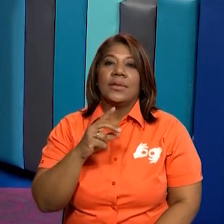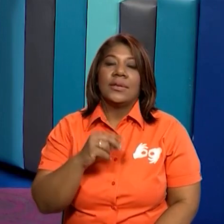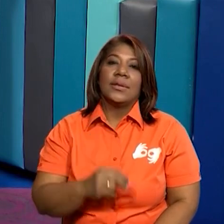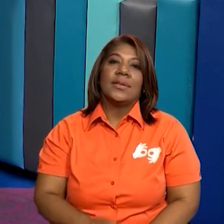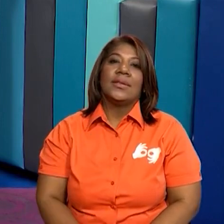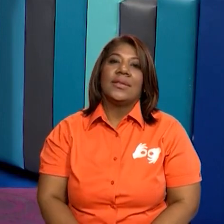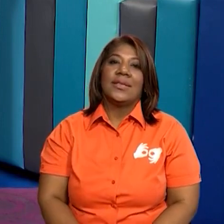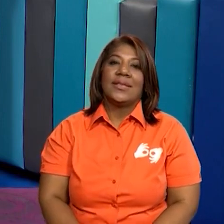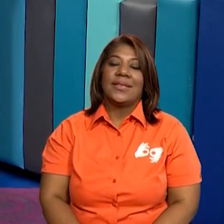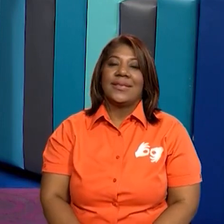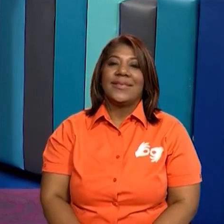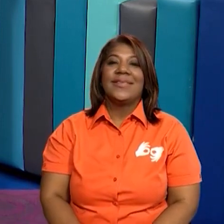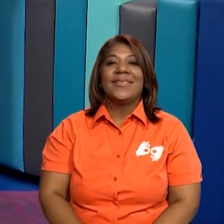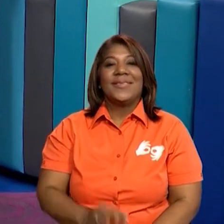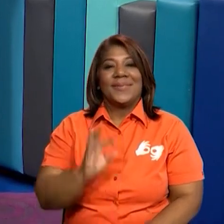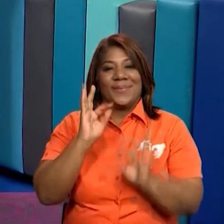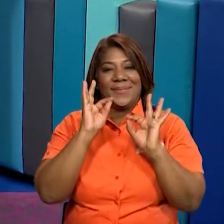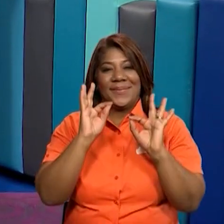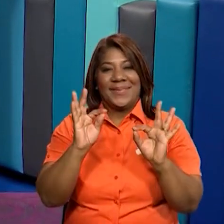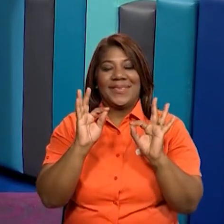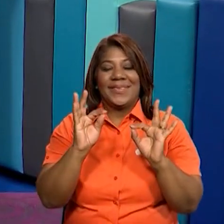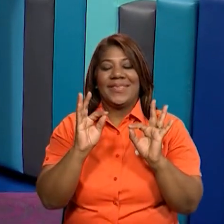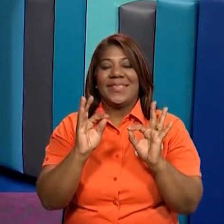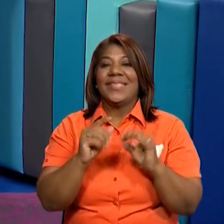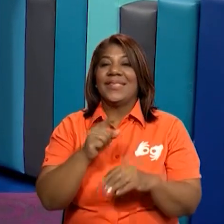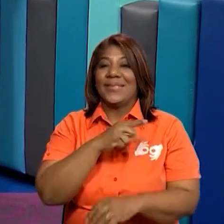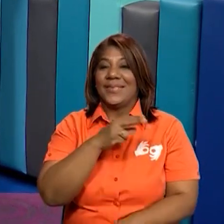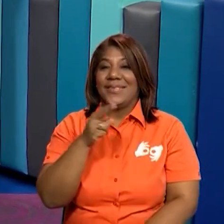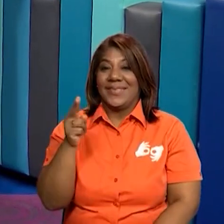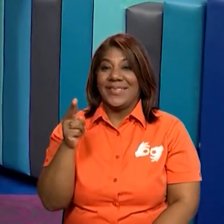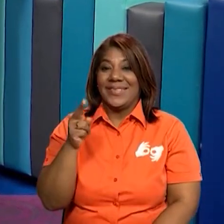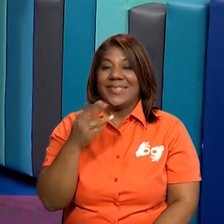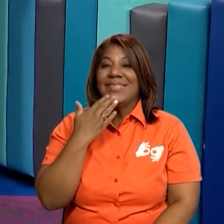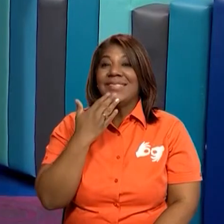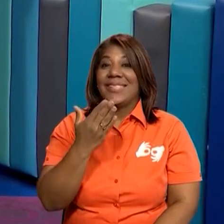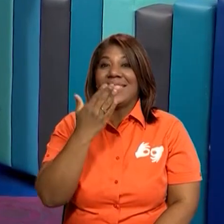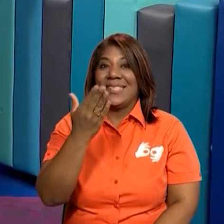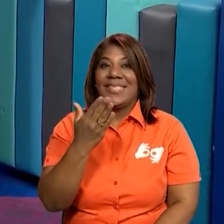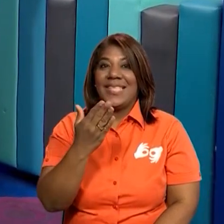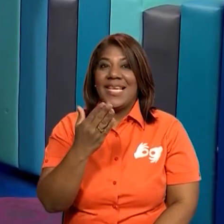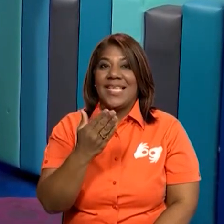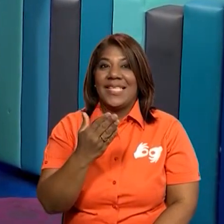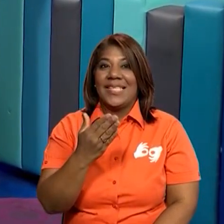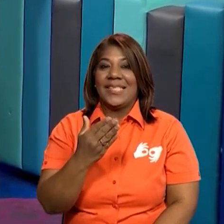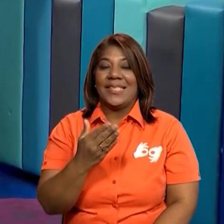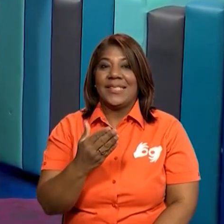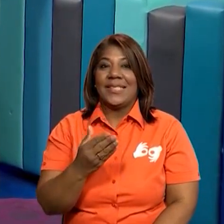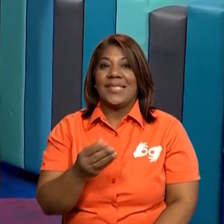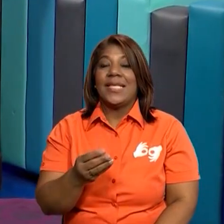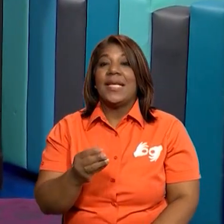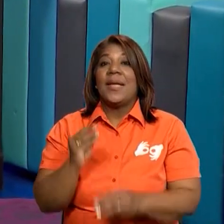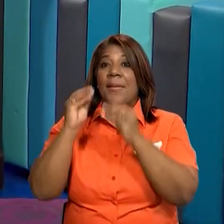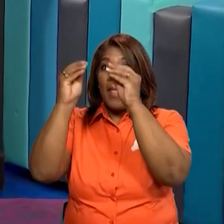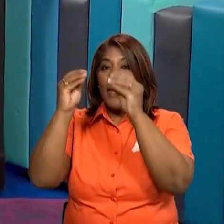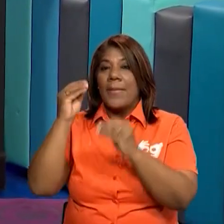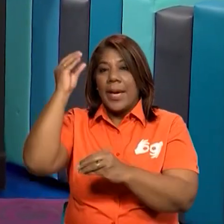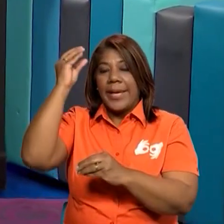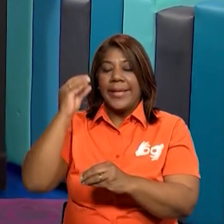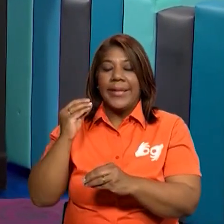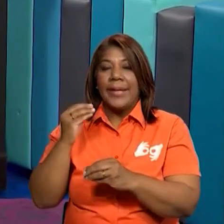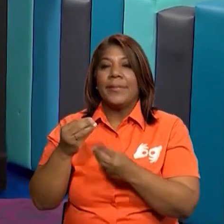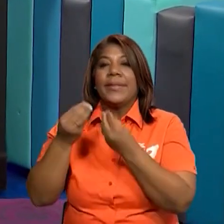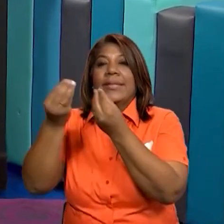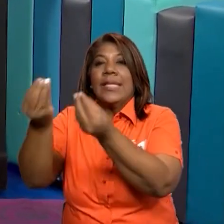tienda. Excelente, chicos. Gracias. Entonces, ahora me quedo con esta y devuelvo el resto de las monedas al señor.